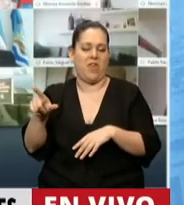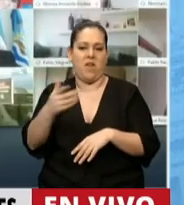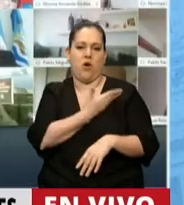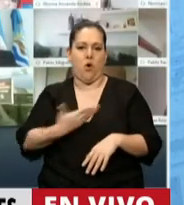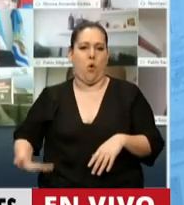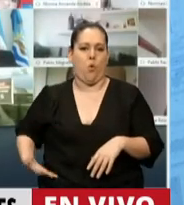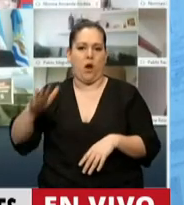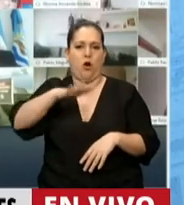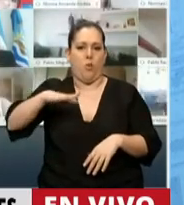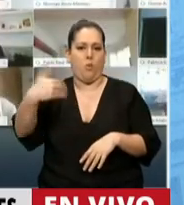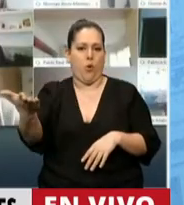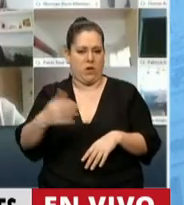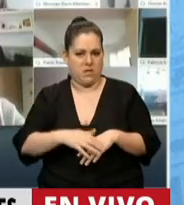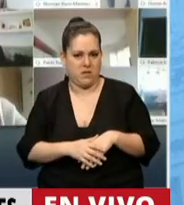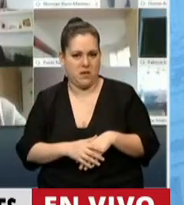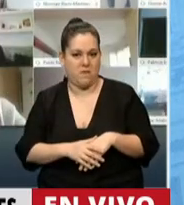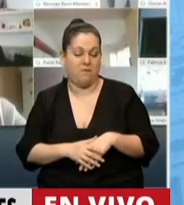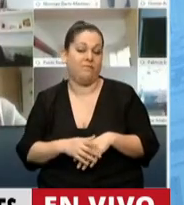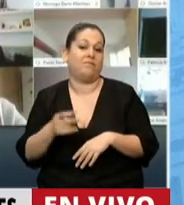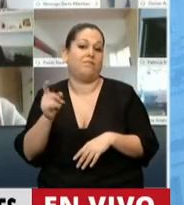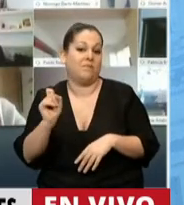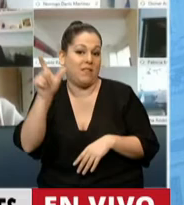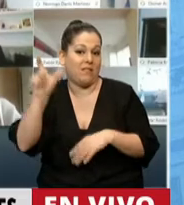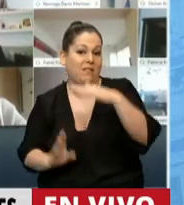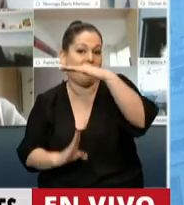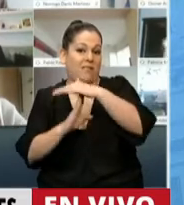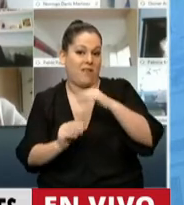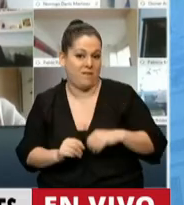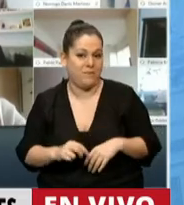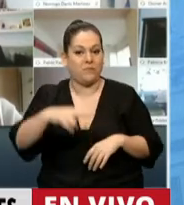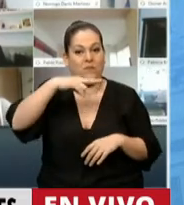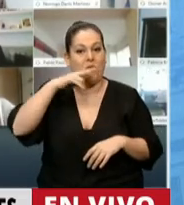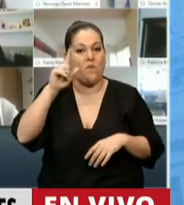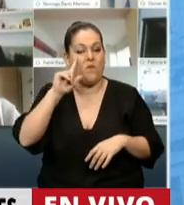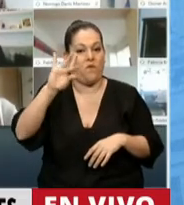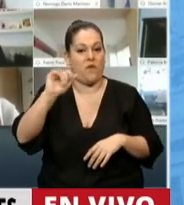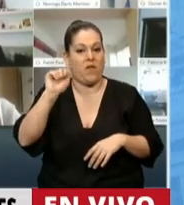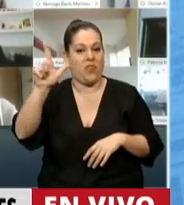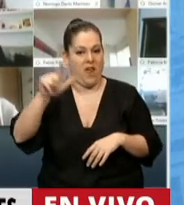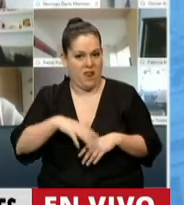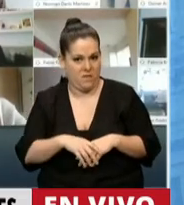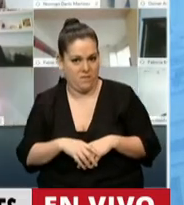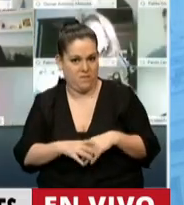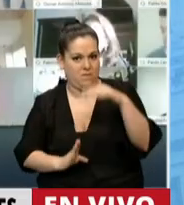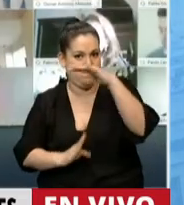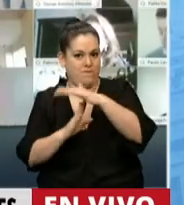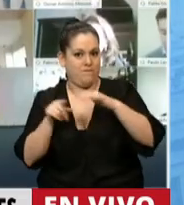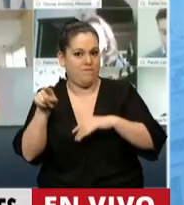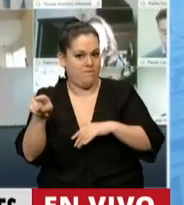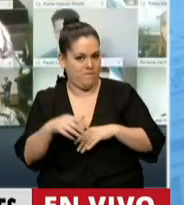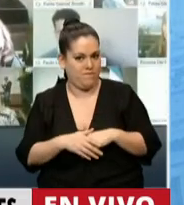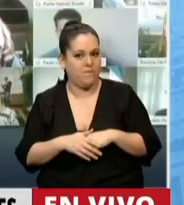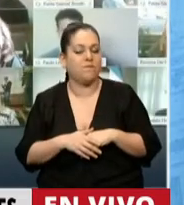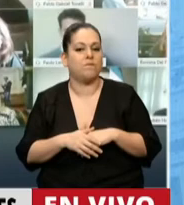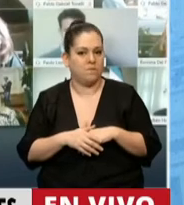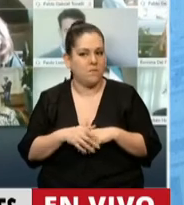gobierno de la provincia de Buenos Aires, en ese caso encabezado por María Eugenia Vidal y con Gabriel Sánchez Sini, que era el director general